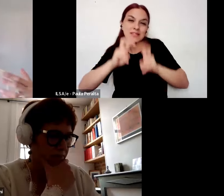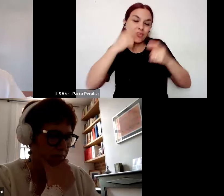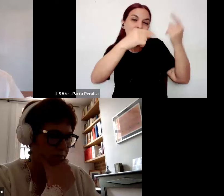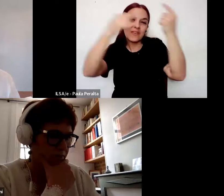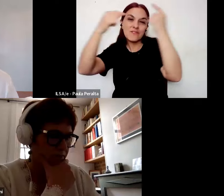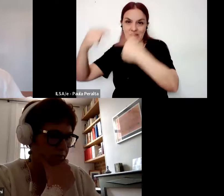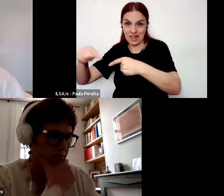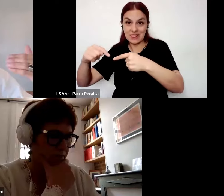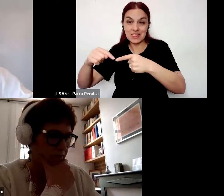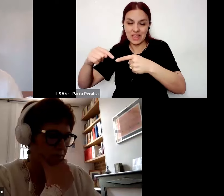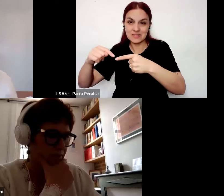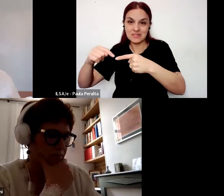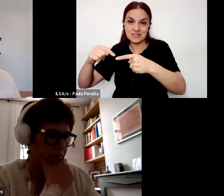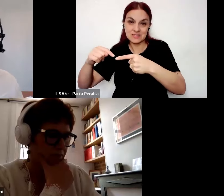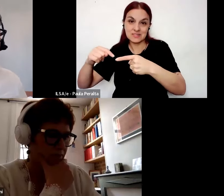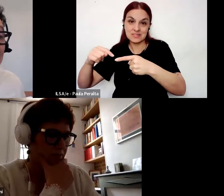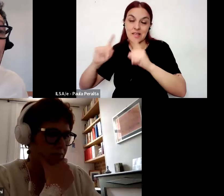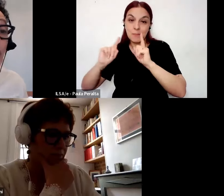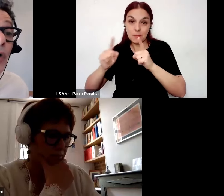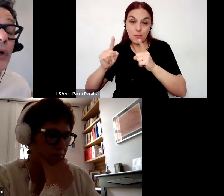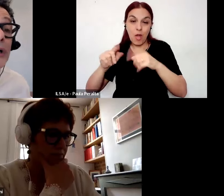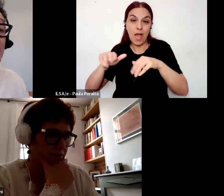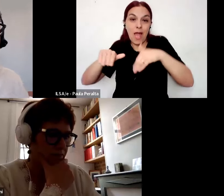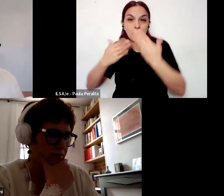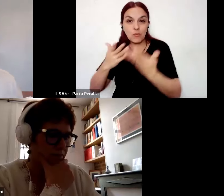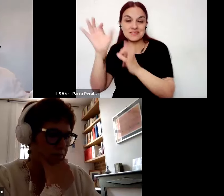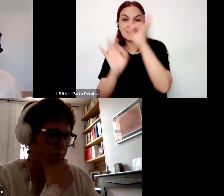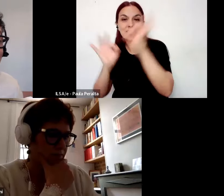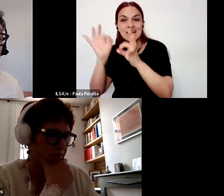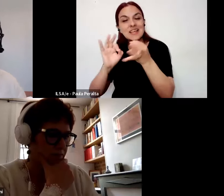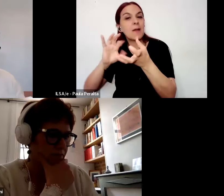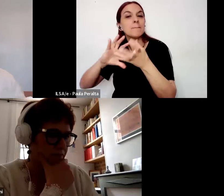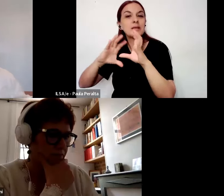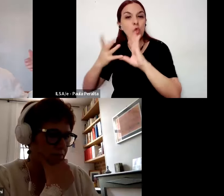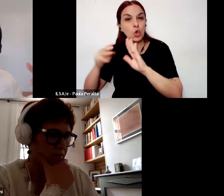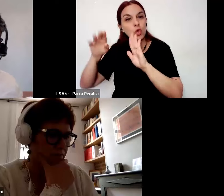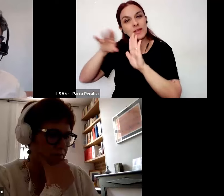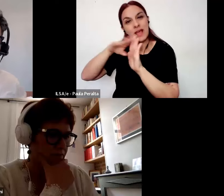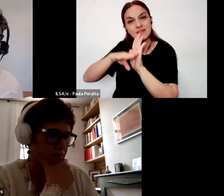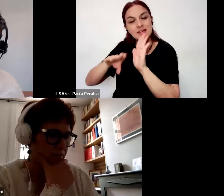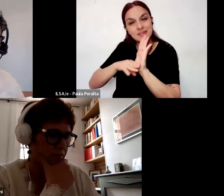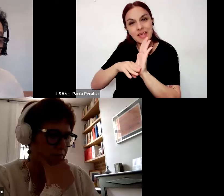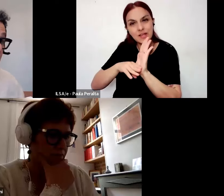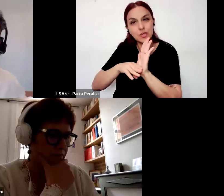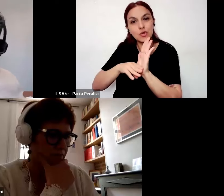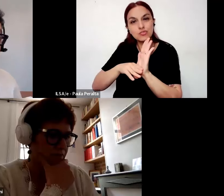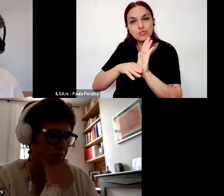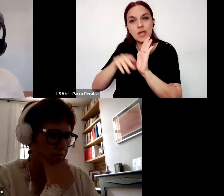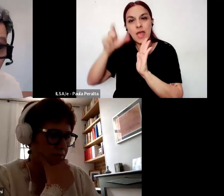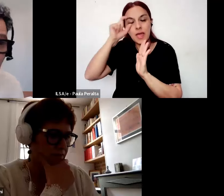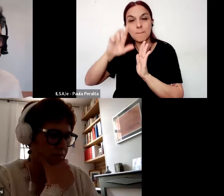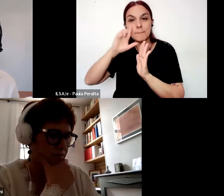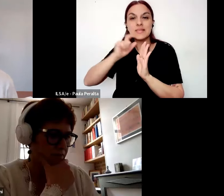se alimenten de las estrategias metodológicas ni los criterios y principios epistemológicos